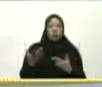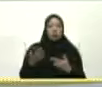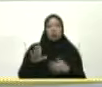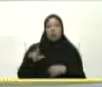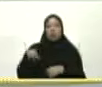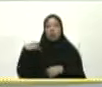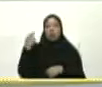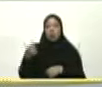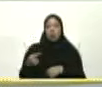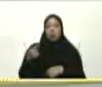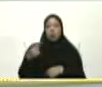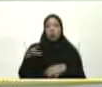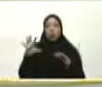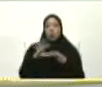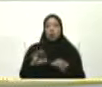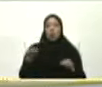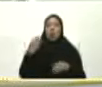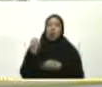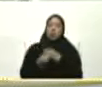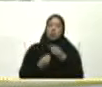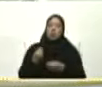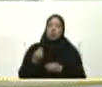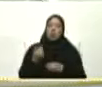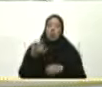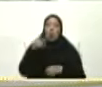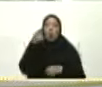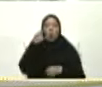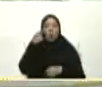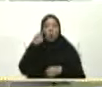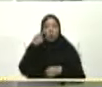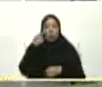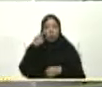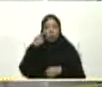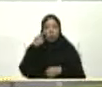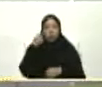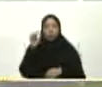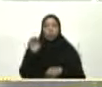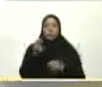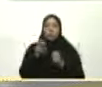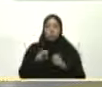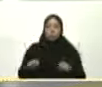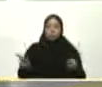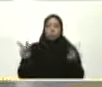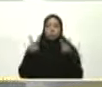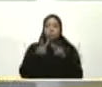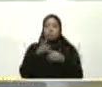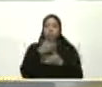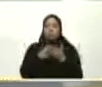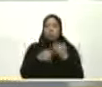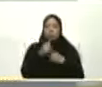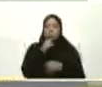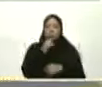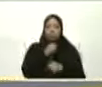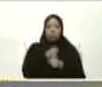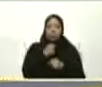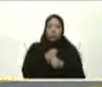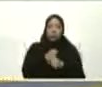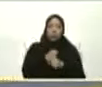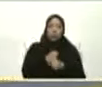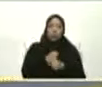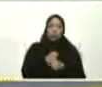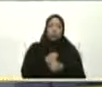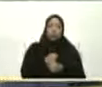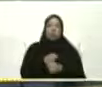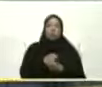después Cuando se puede arreglar Hay que poner el ojo También Para valorarlo Para mantenerlo Porque no se